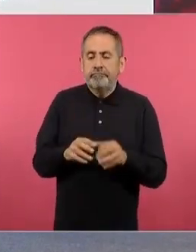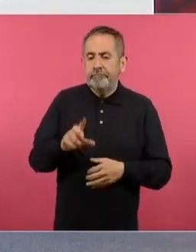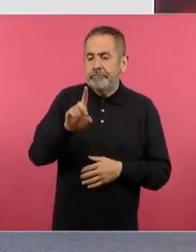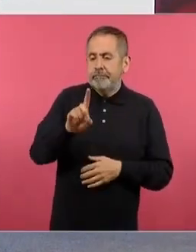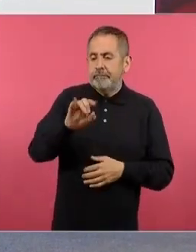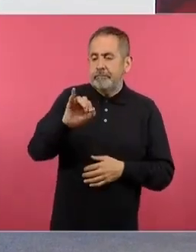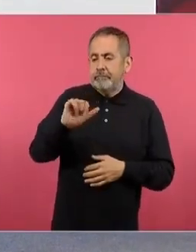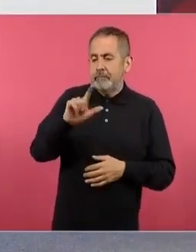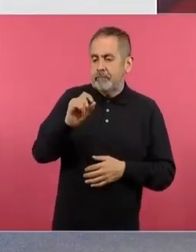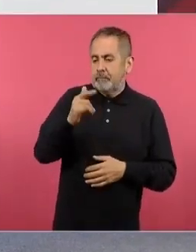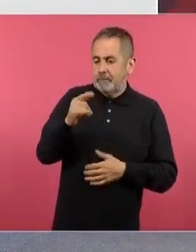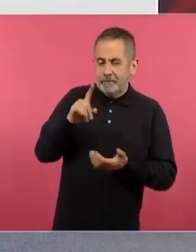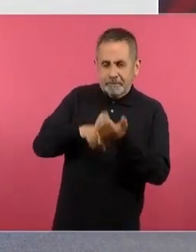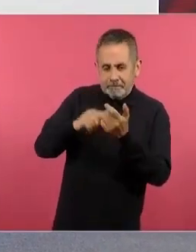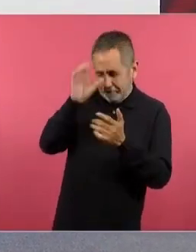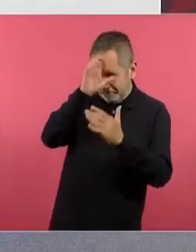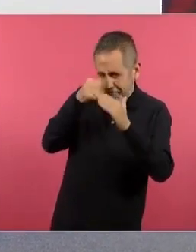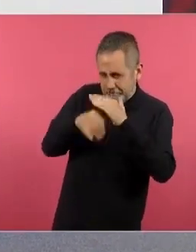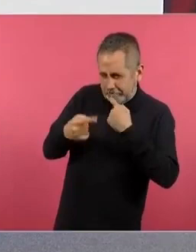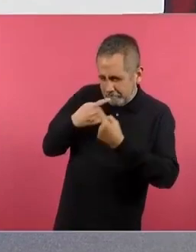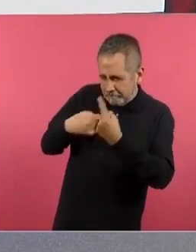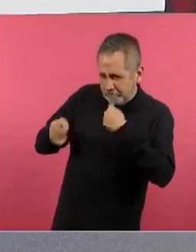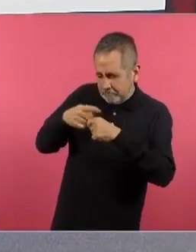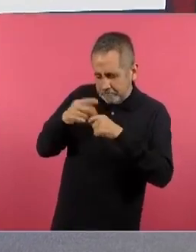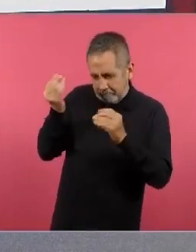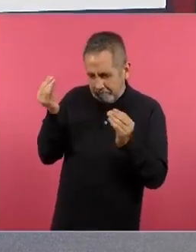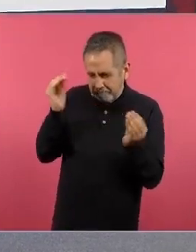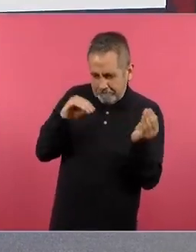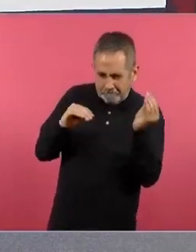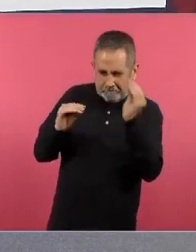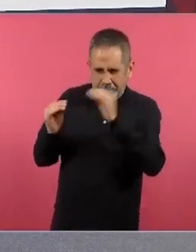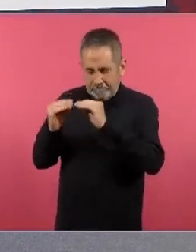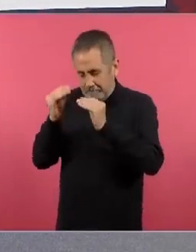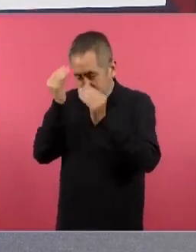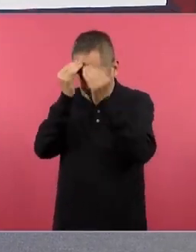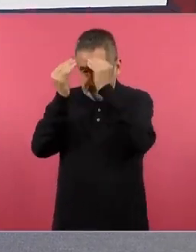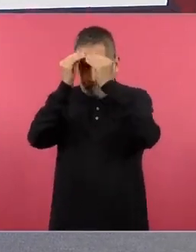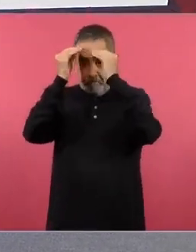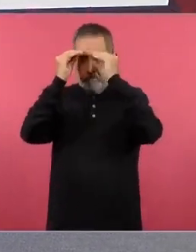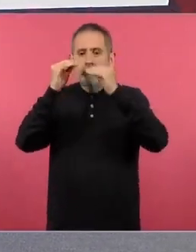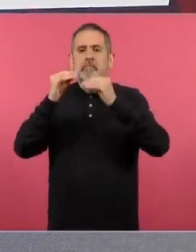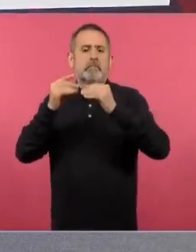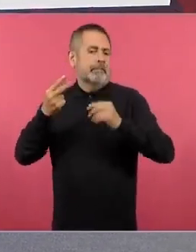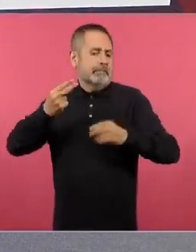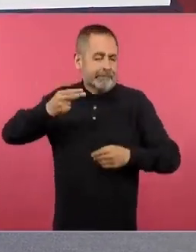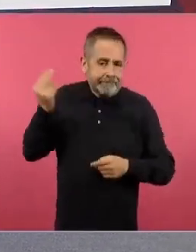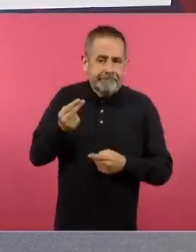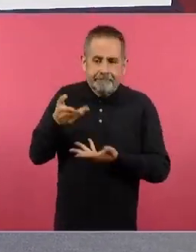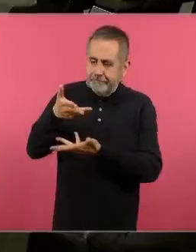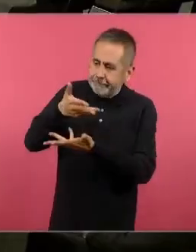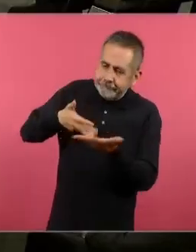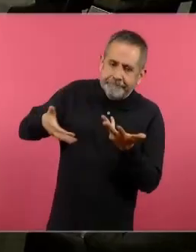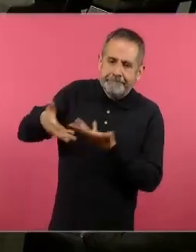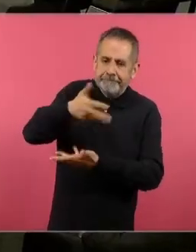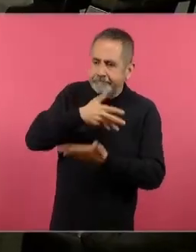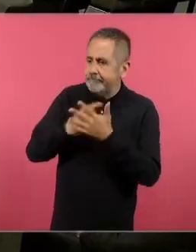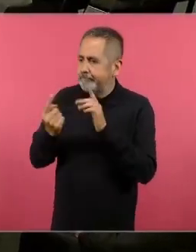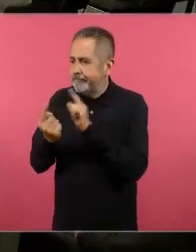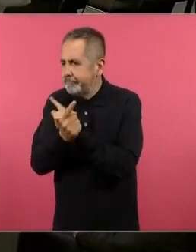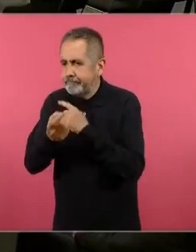desde el pensamiento científico para construir saberes, se requiere de una socialización. Por lo tanto,